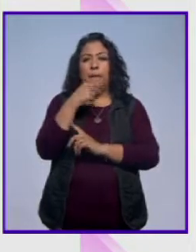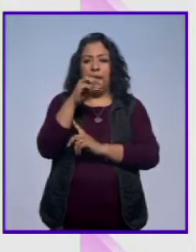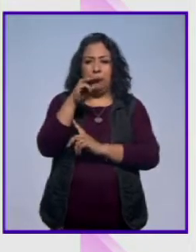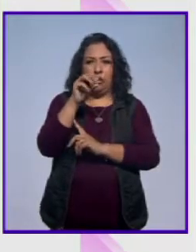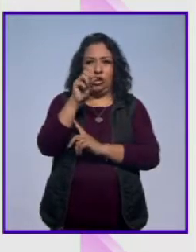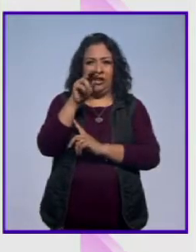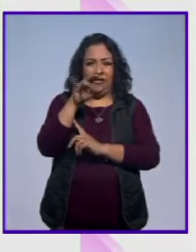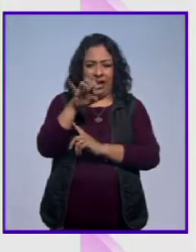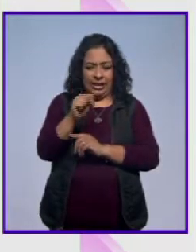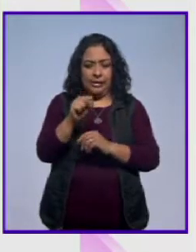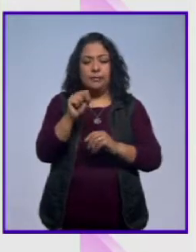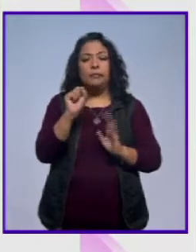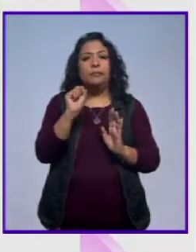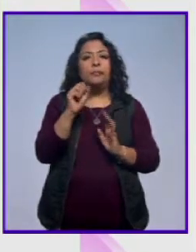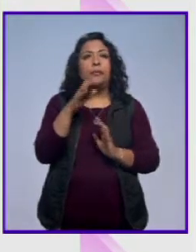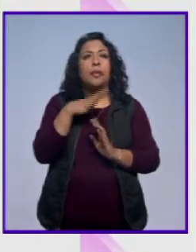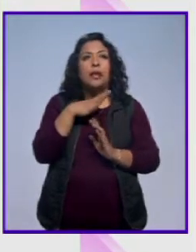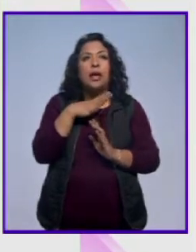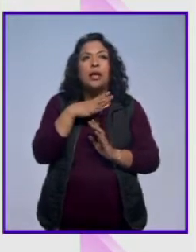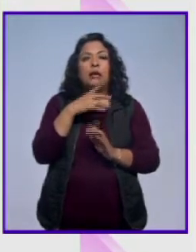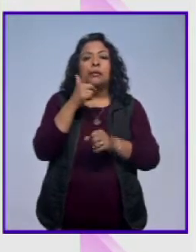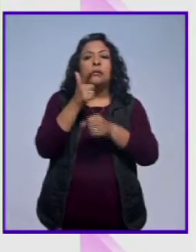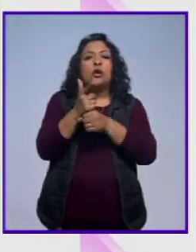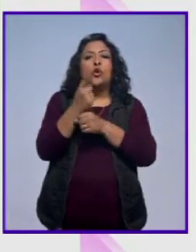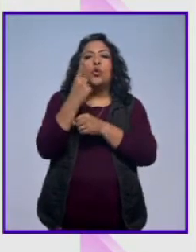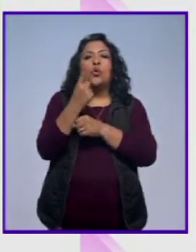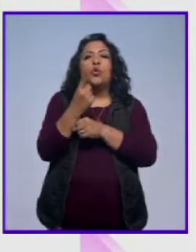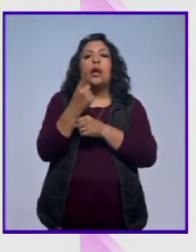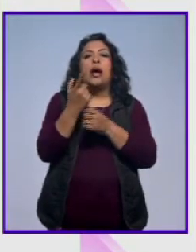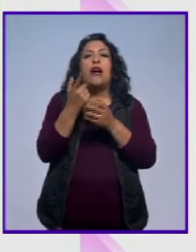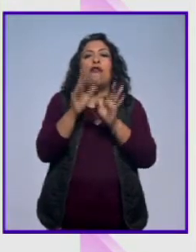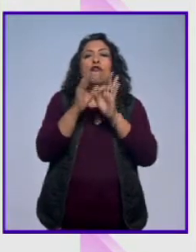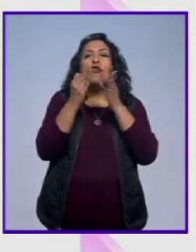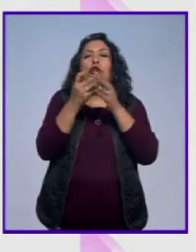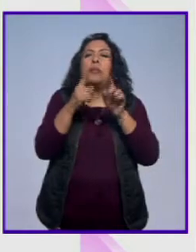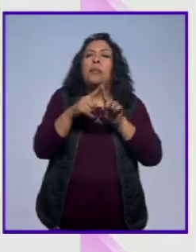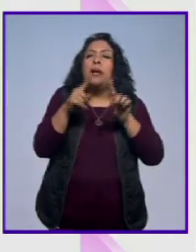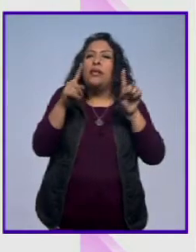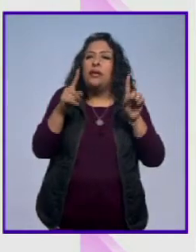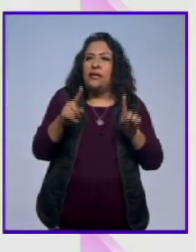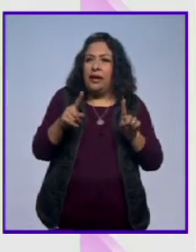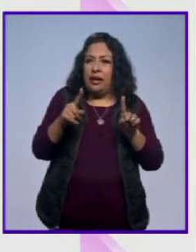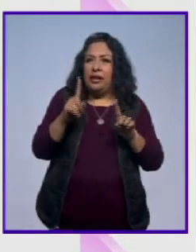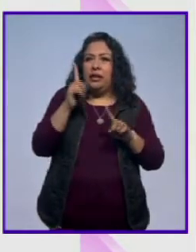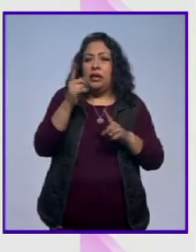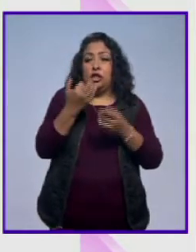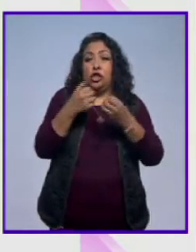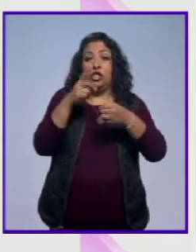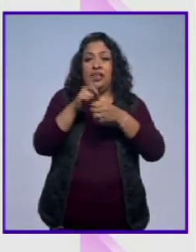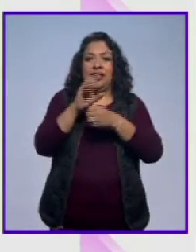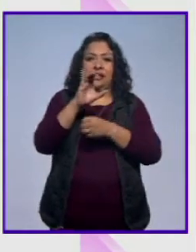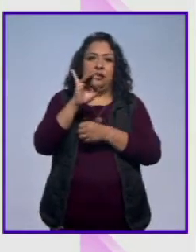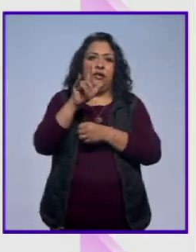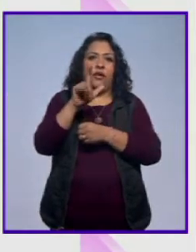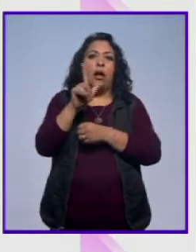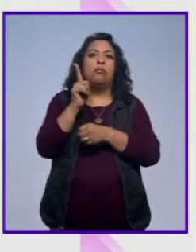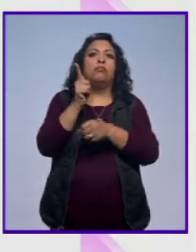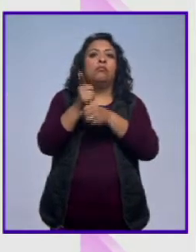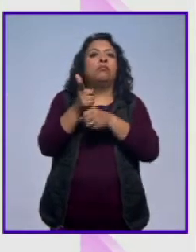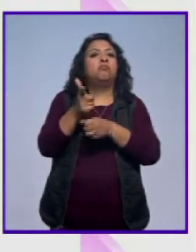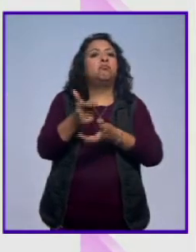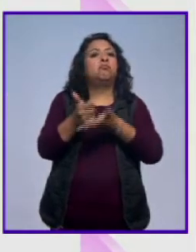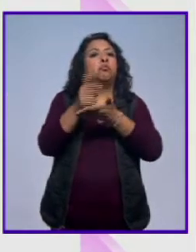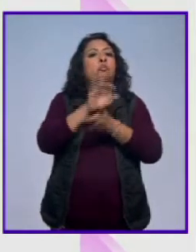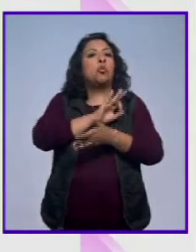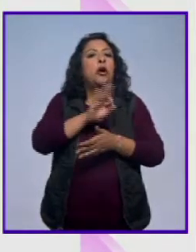una vía distinta, que es la sociedad civil. El